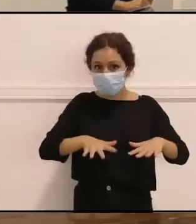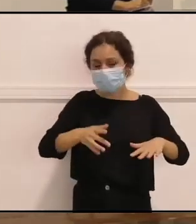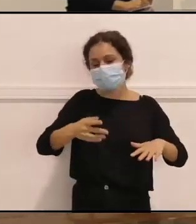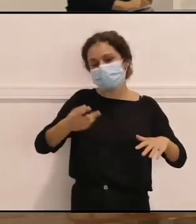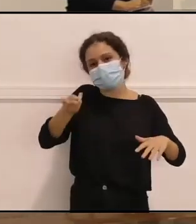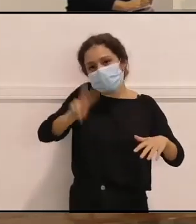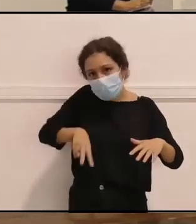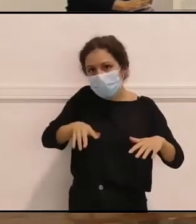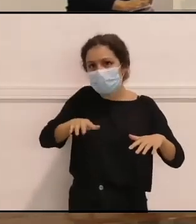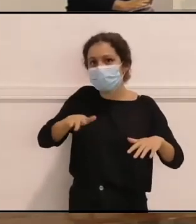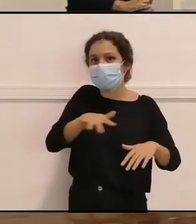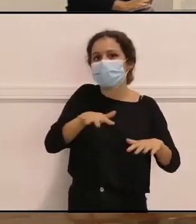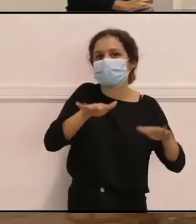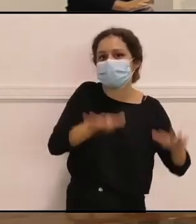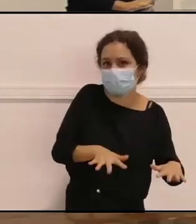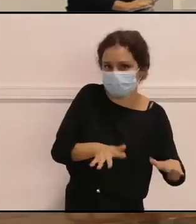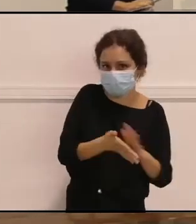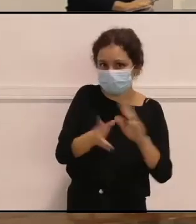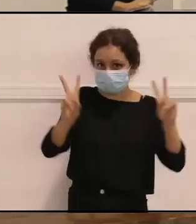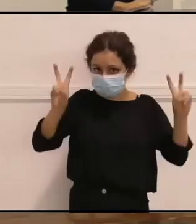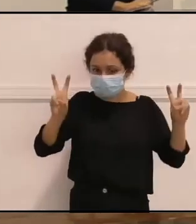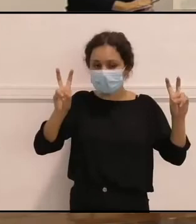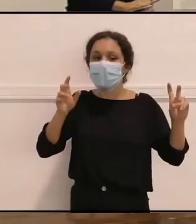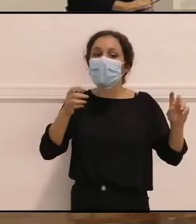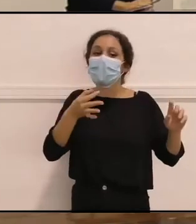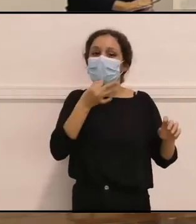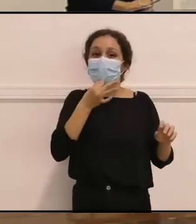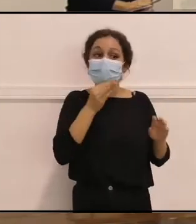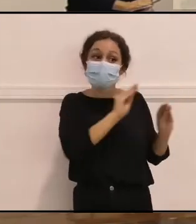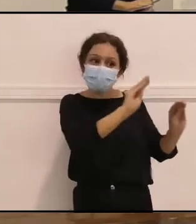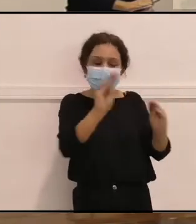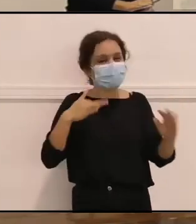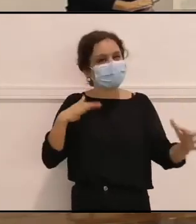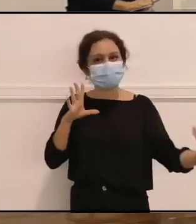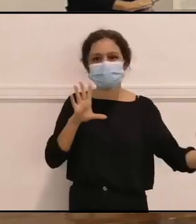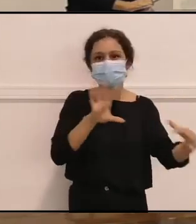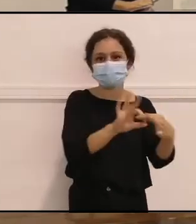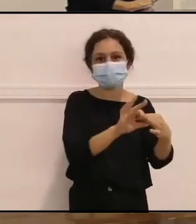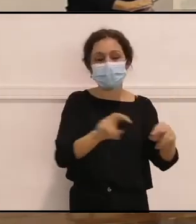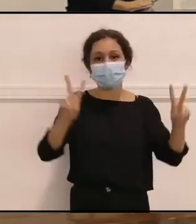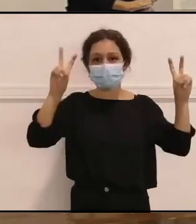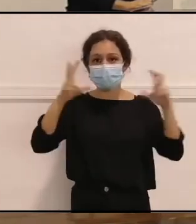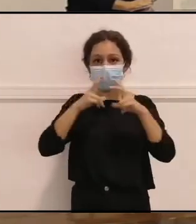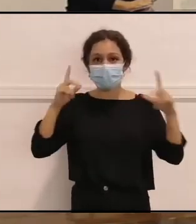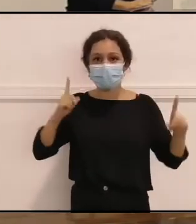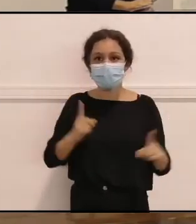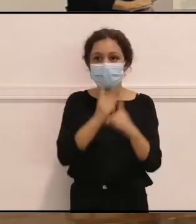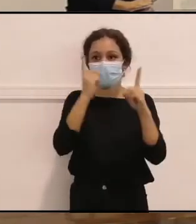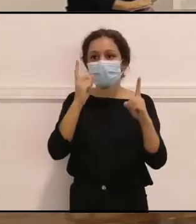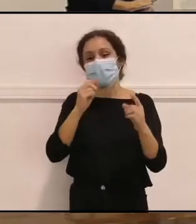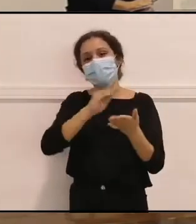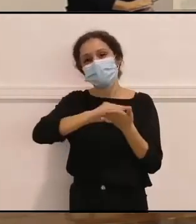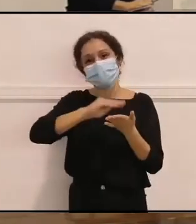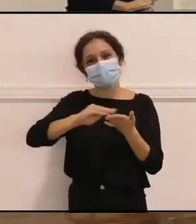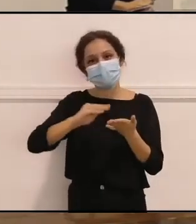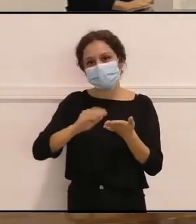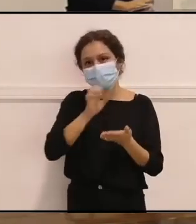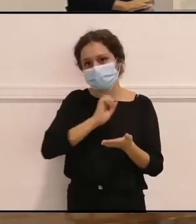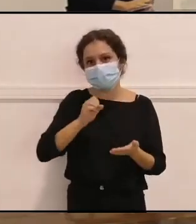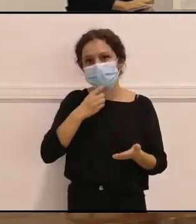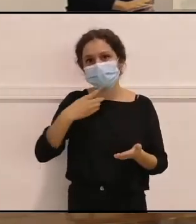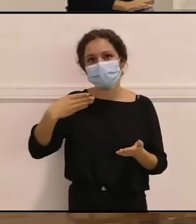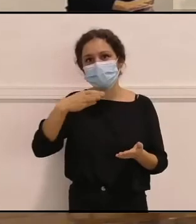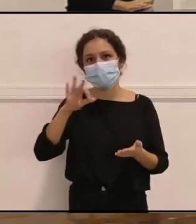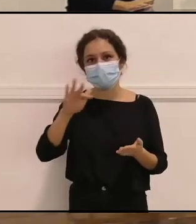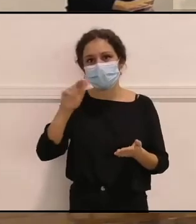palabras de ustedes. Y las felicito. Y con respecto a la gordofobia, hay un escultor maravilloso que se llama Botero y está en la mejor